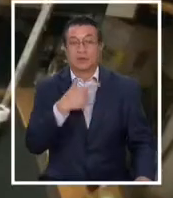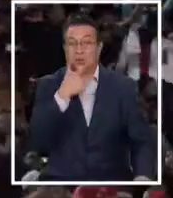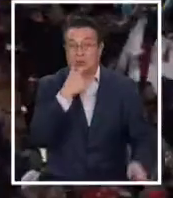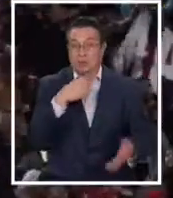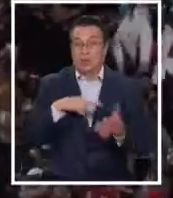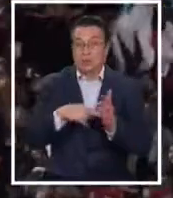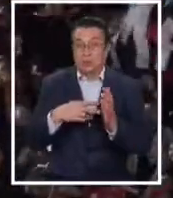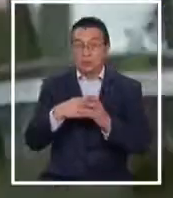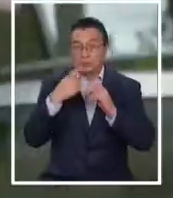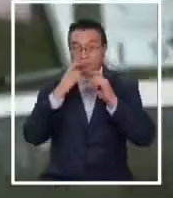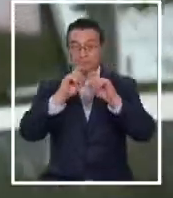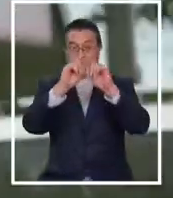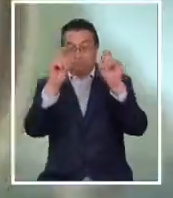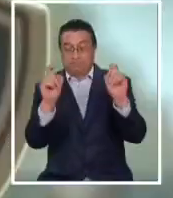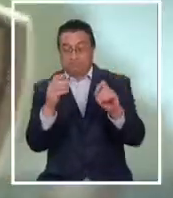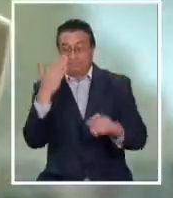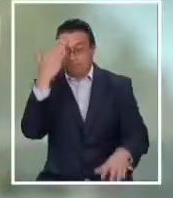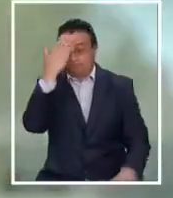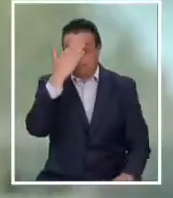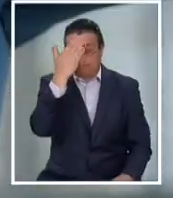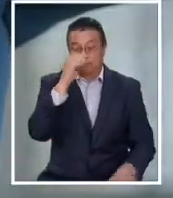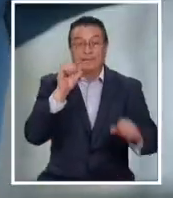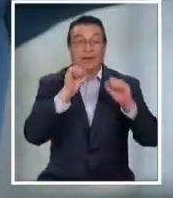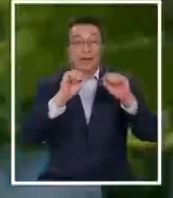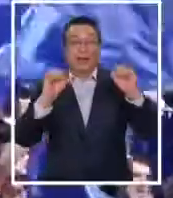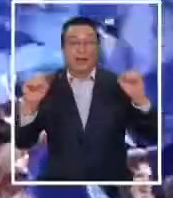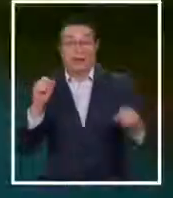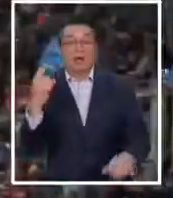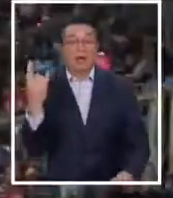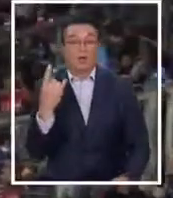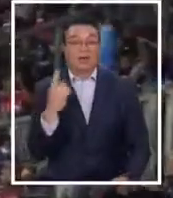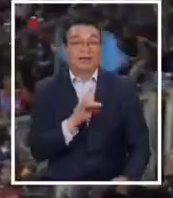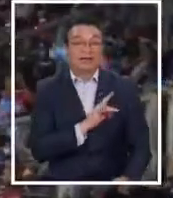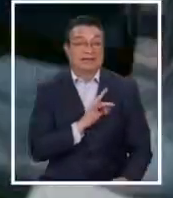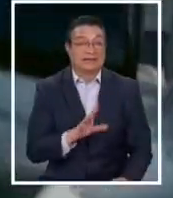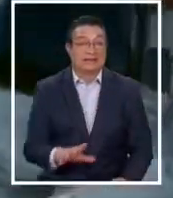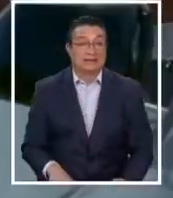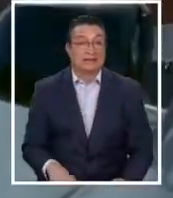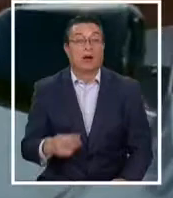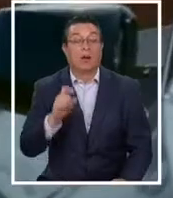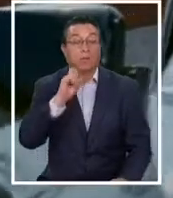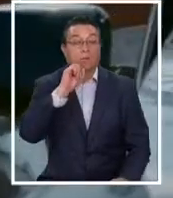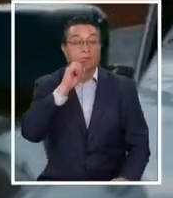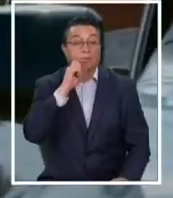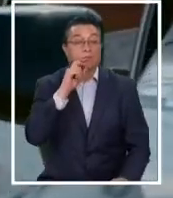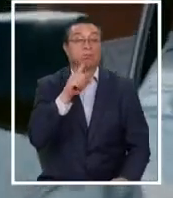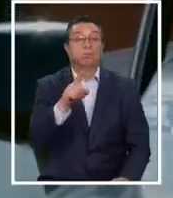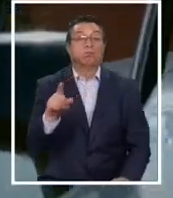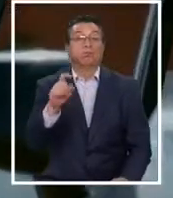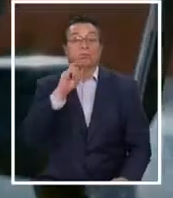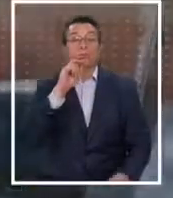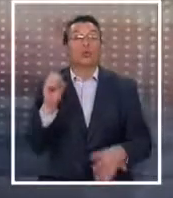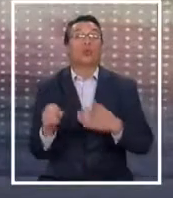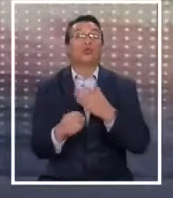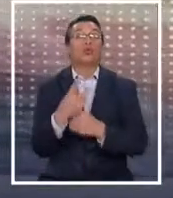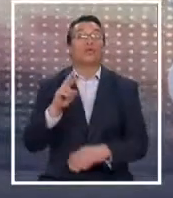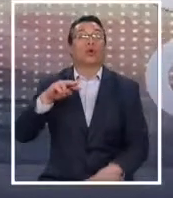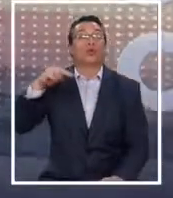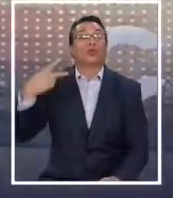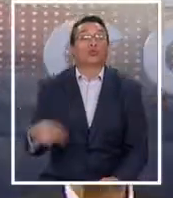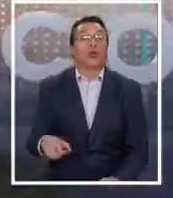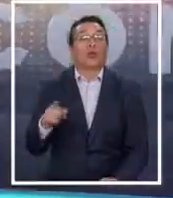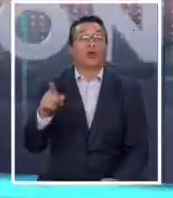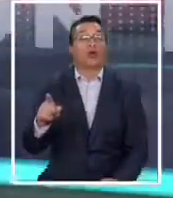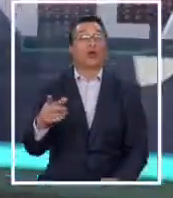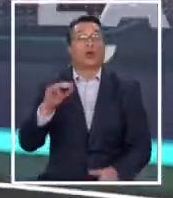Inquietud, incertidumbre, preocupación en los fanáticos de Universidad de Chile. ¿Quiénes son, quiénes serán los nuevos dueños